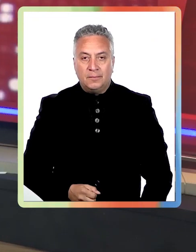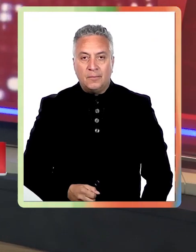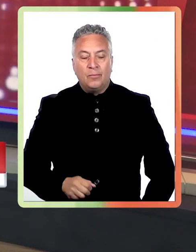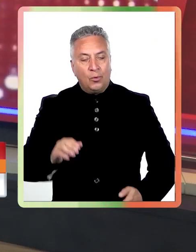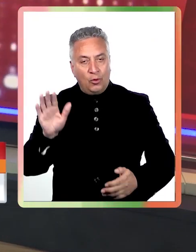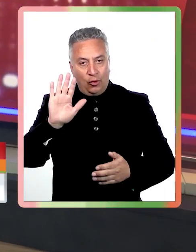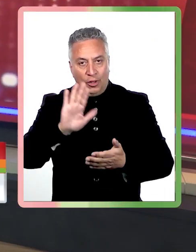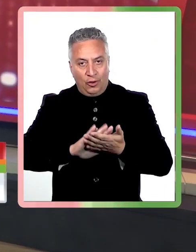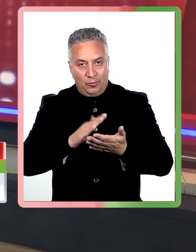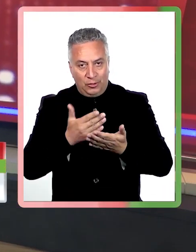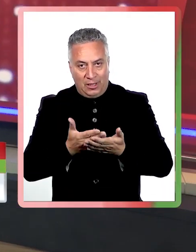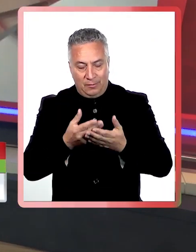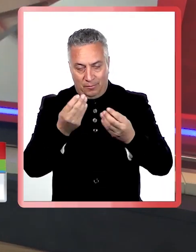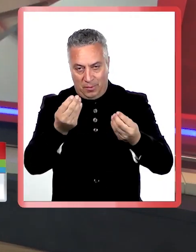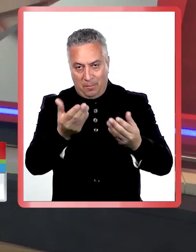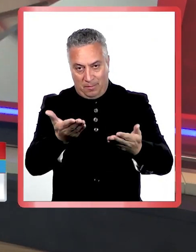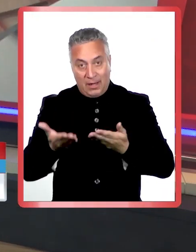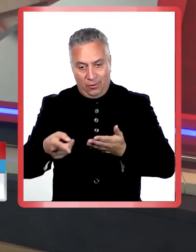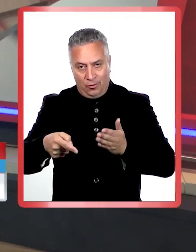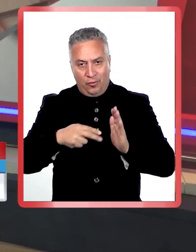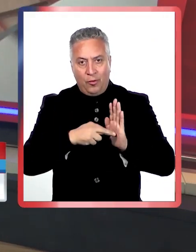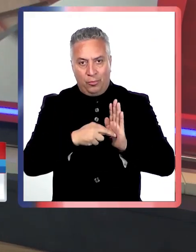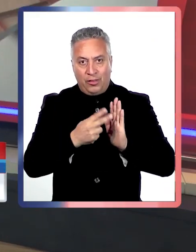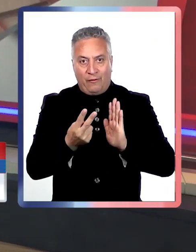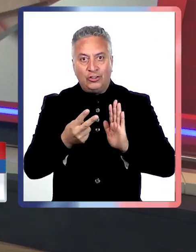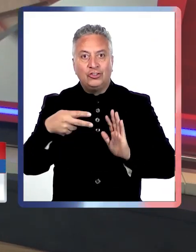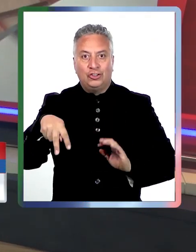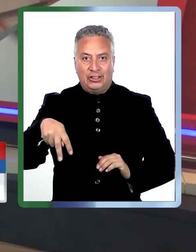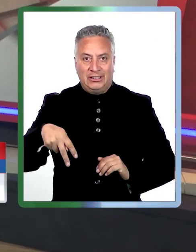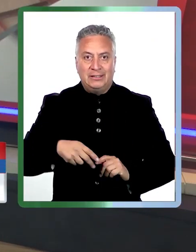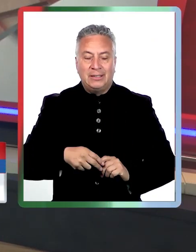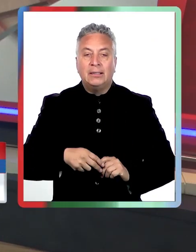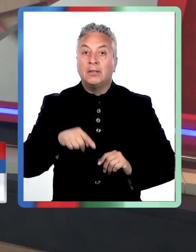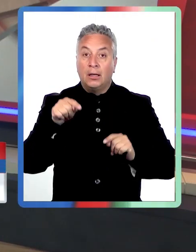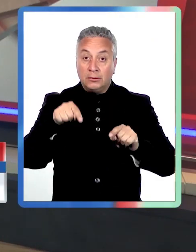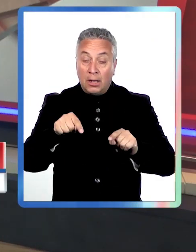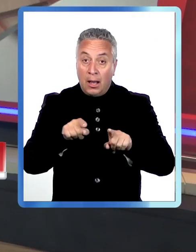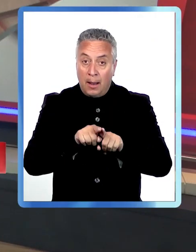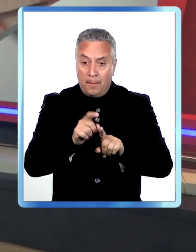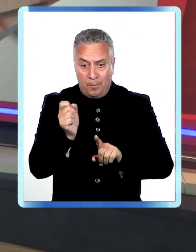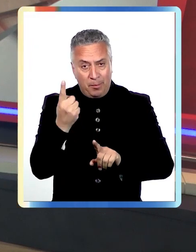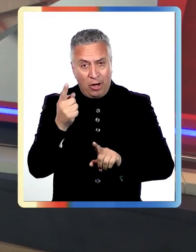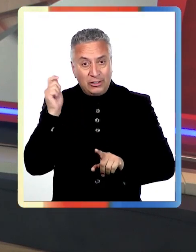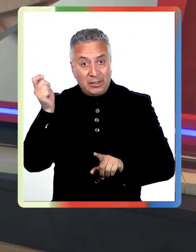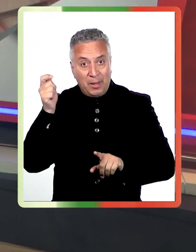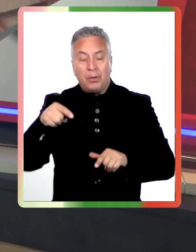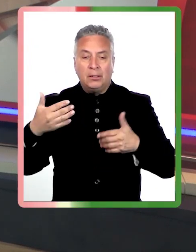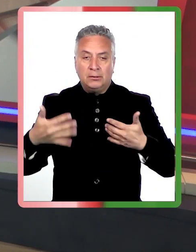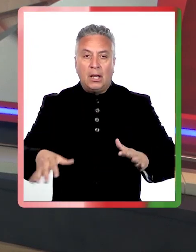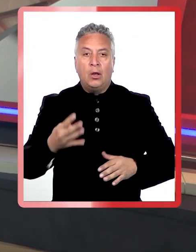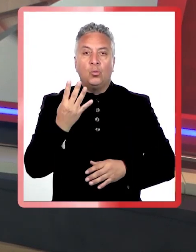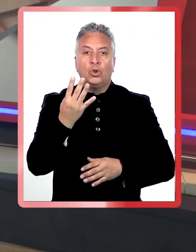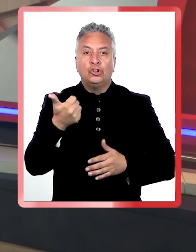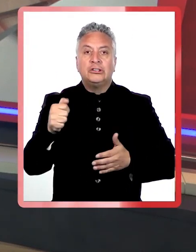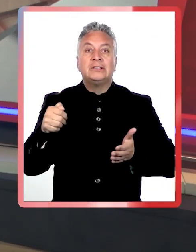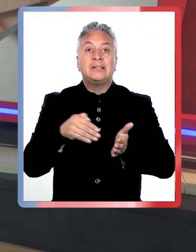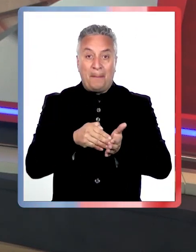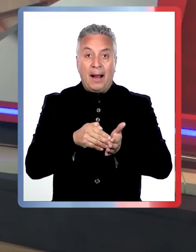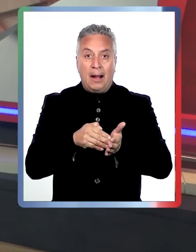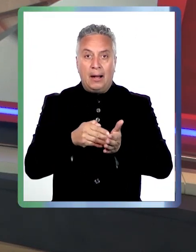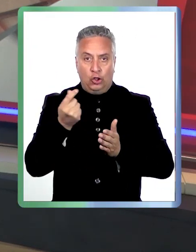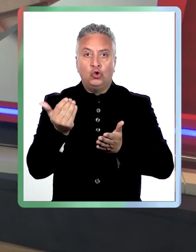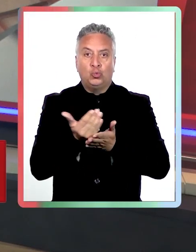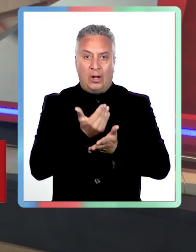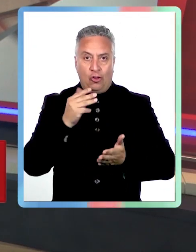Hola, ¿cómo están? Bienvenidos a Portavoz Noticias. A partir de este 1 de septiembre, el sueldo mínimo llegó a 460 mil pesos.